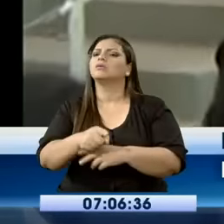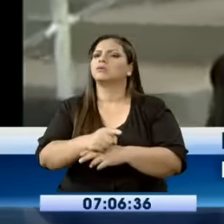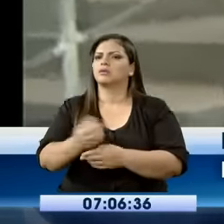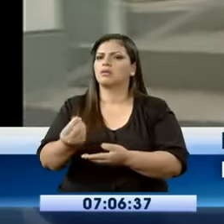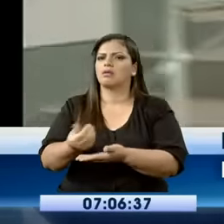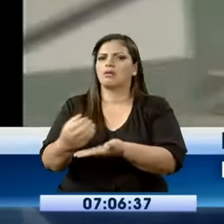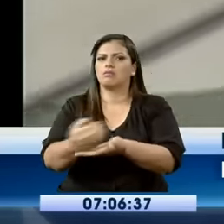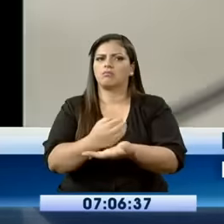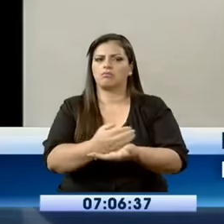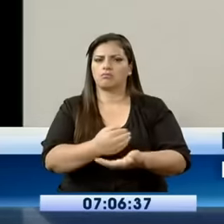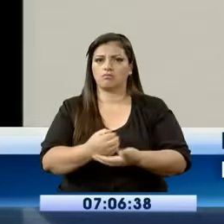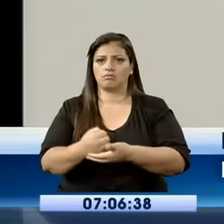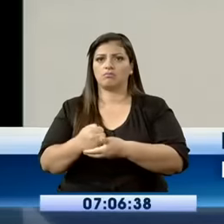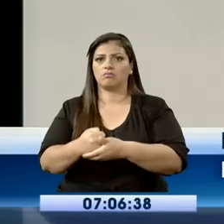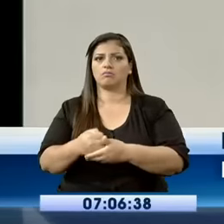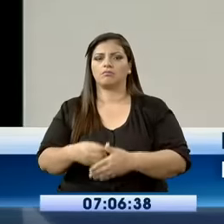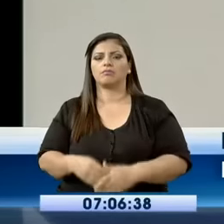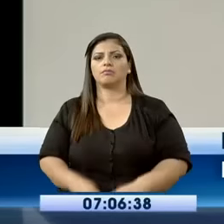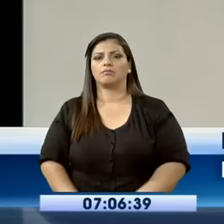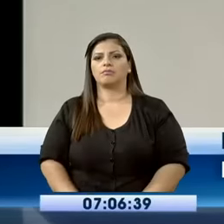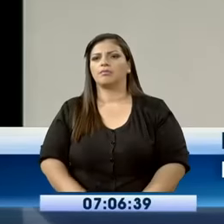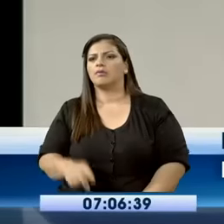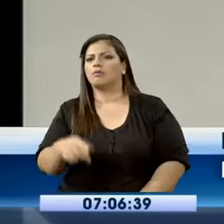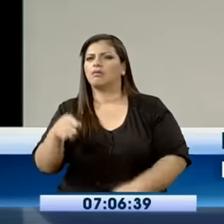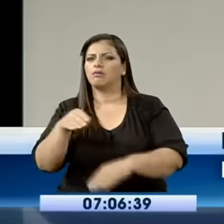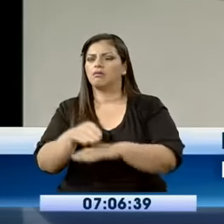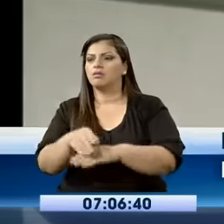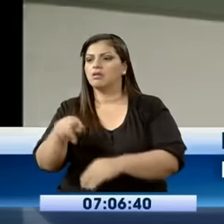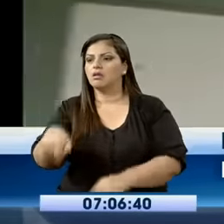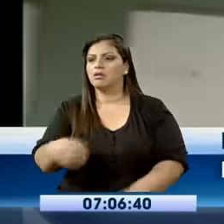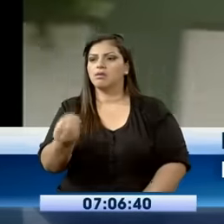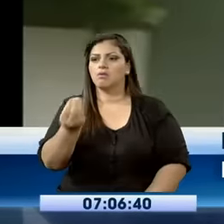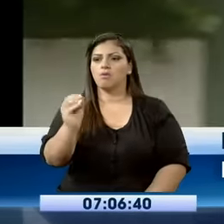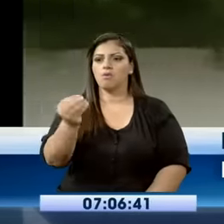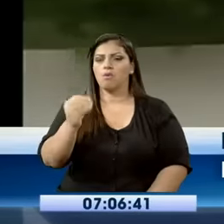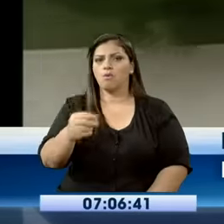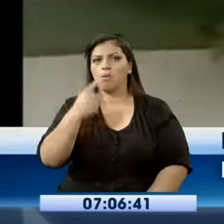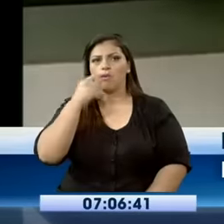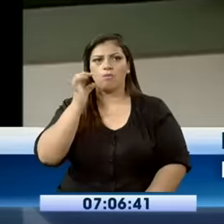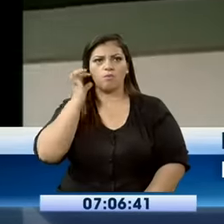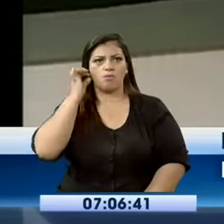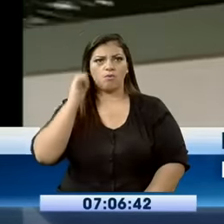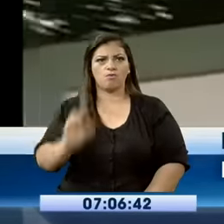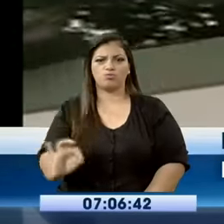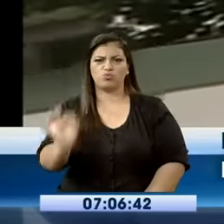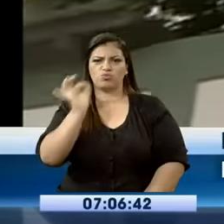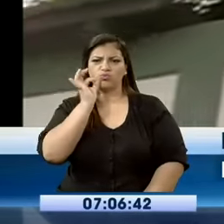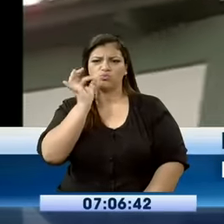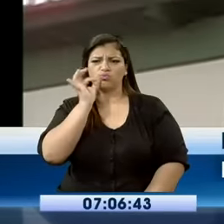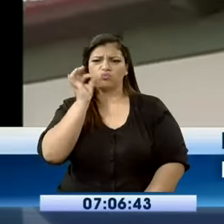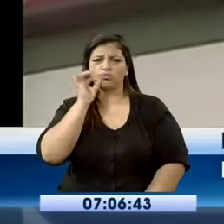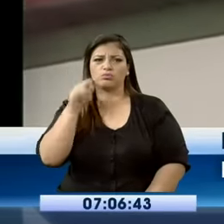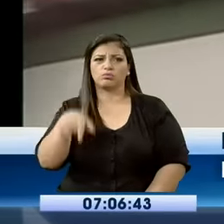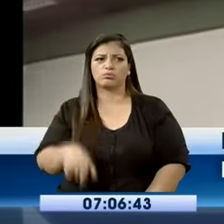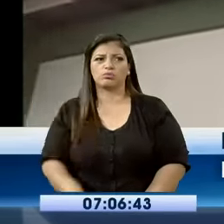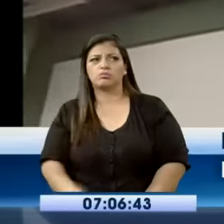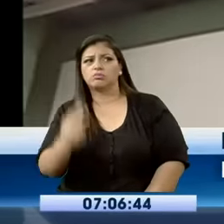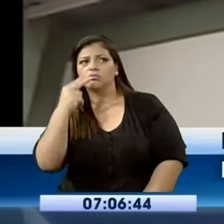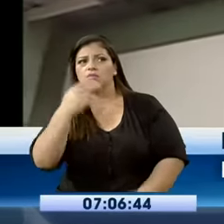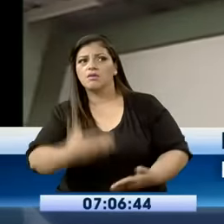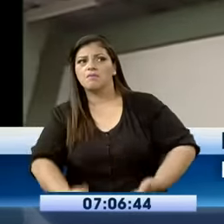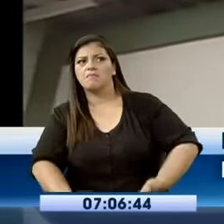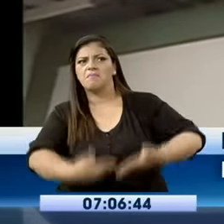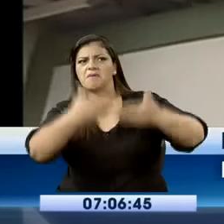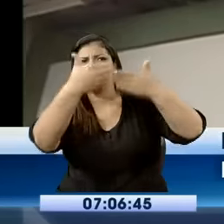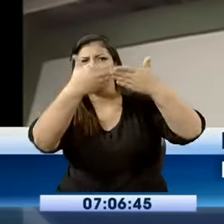hacheros, con muchachas jovencitas a aspirar. Por ejemplo, mi compañero está enfocando esta parte de la pared. Yo la veo muy fácil de saltarle, incluso